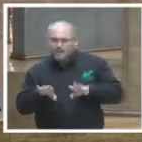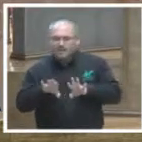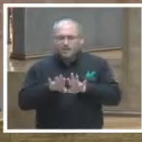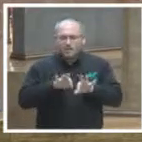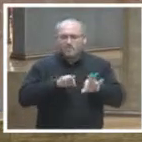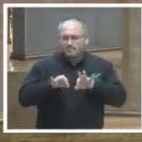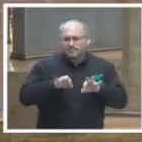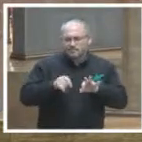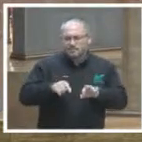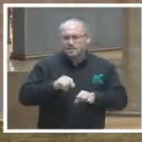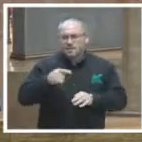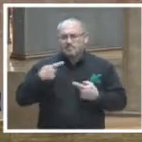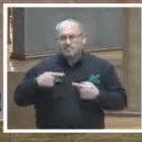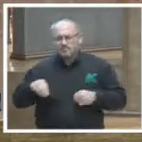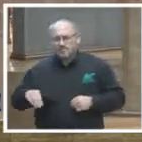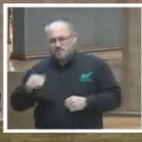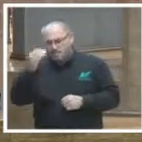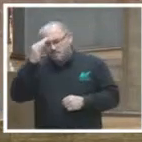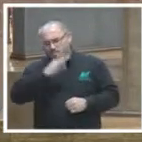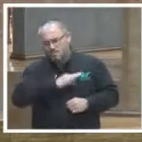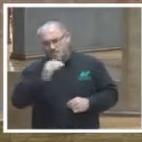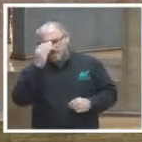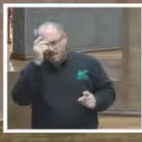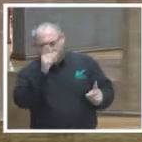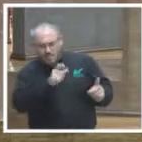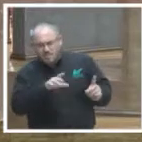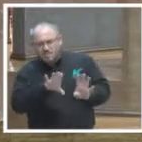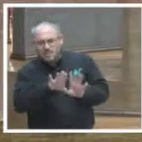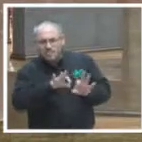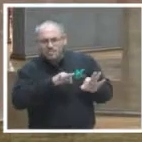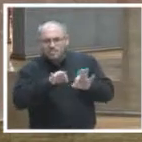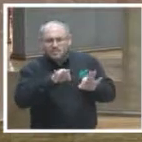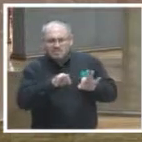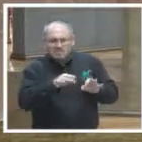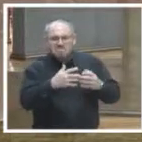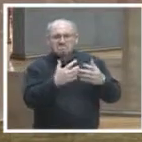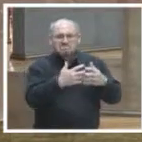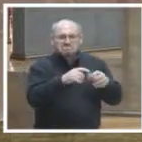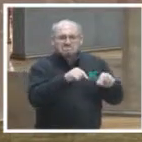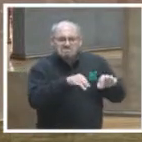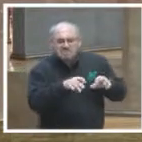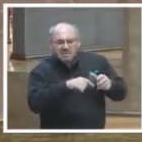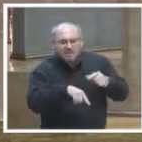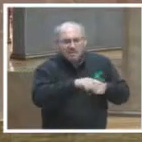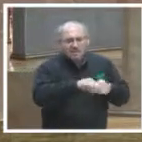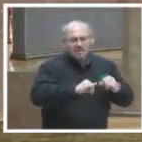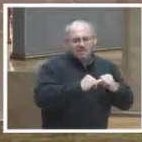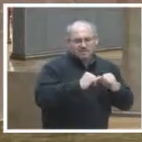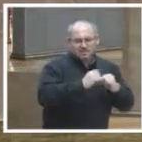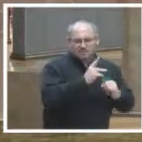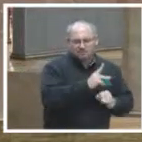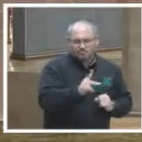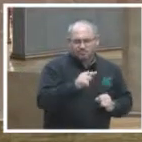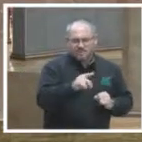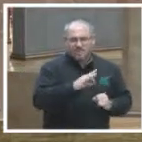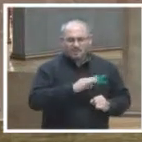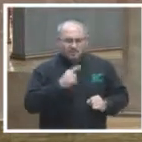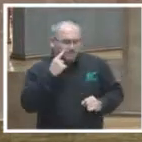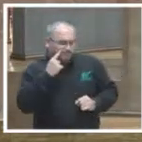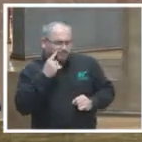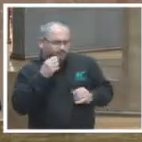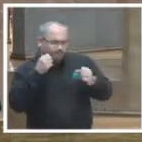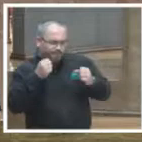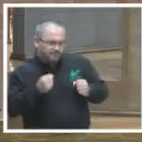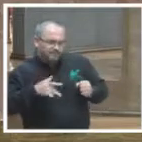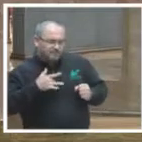los cuales la ciudadanía puede conocer cómo operan y cómo funcionan las instituciones públicas y así consolidar la democracia